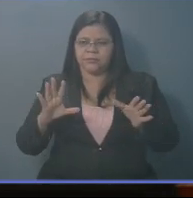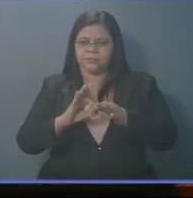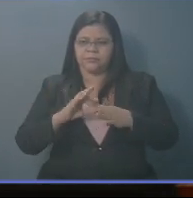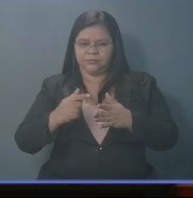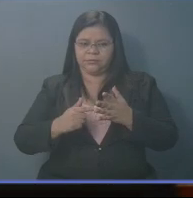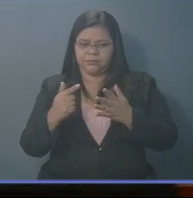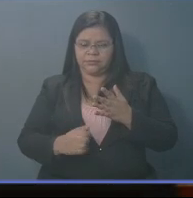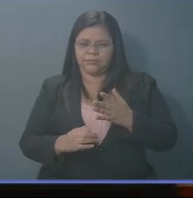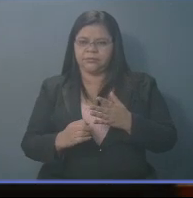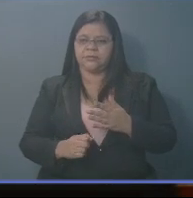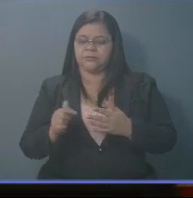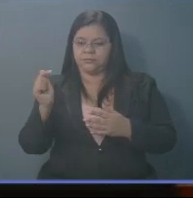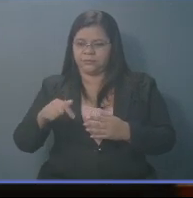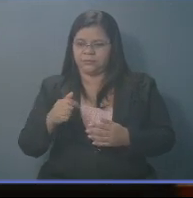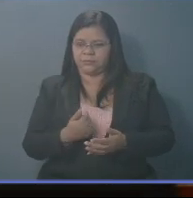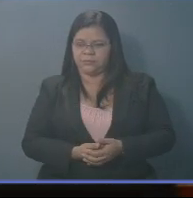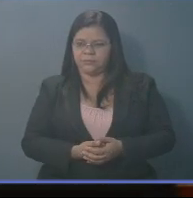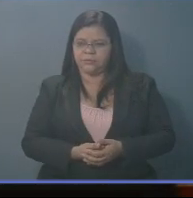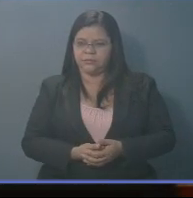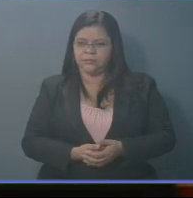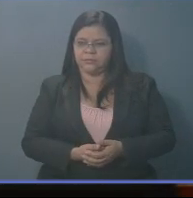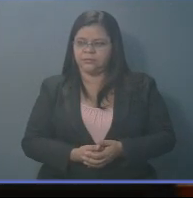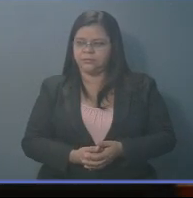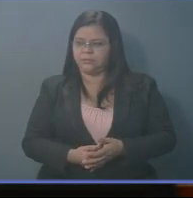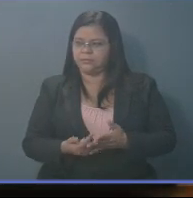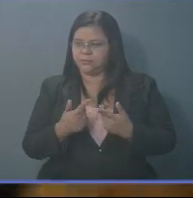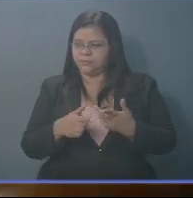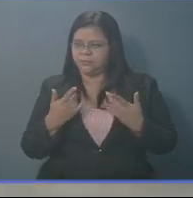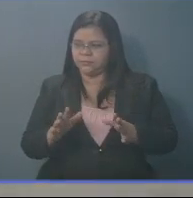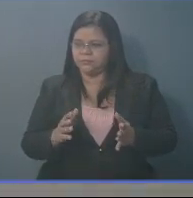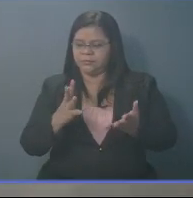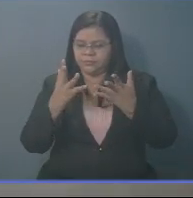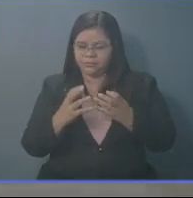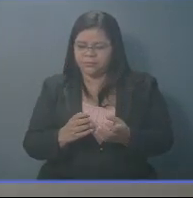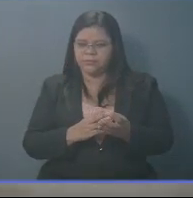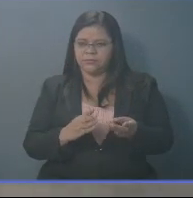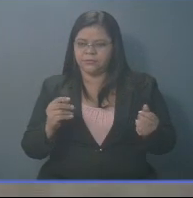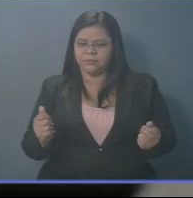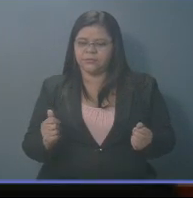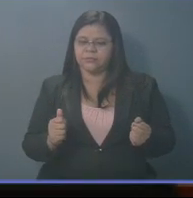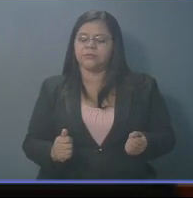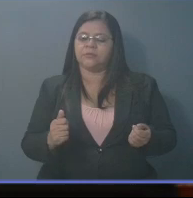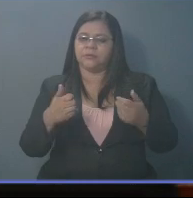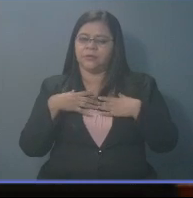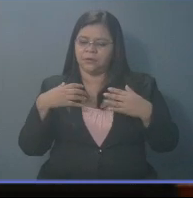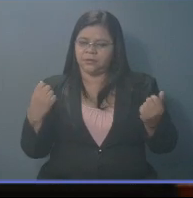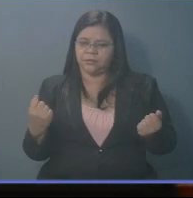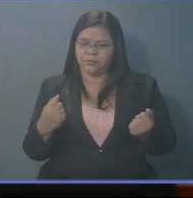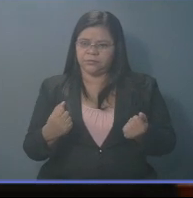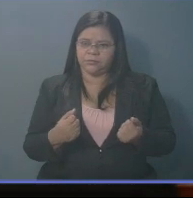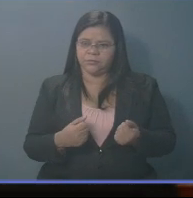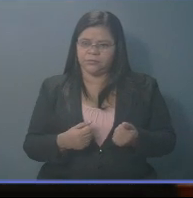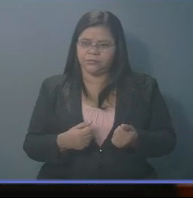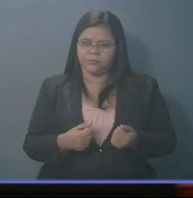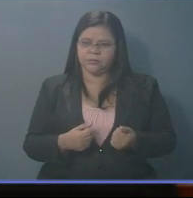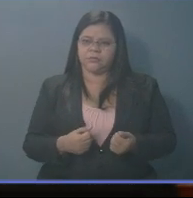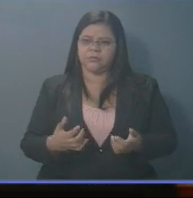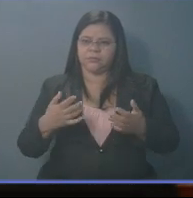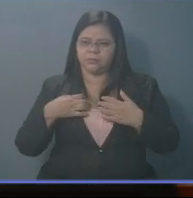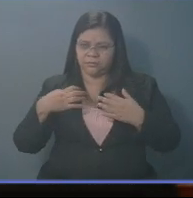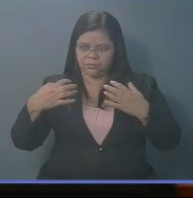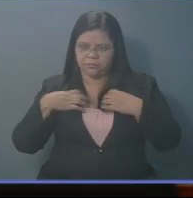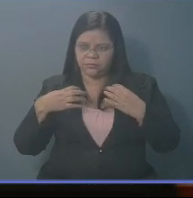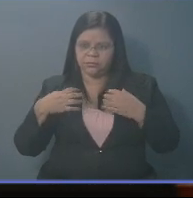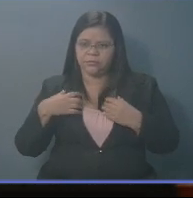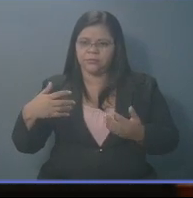legislativa que viene en auxilio a la salud y a la vida del